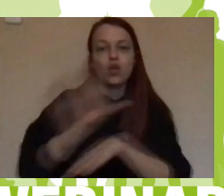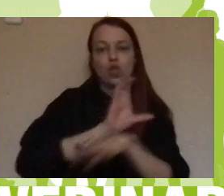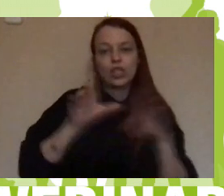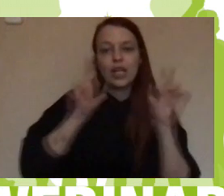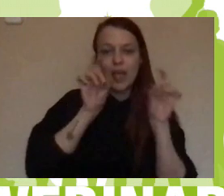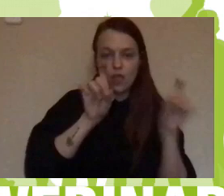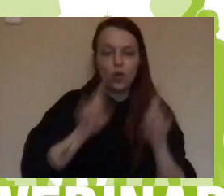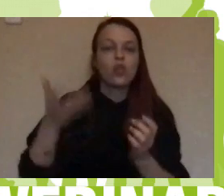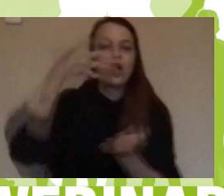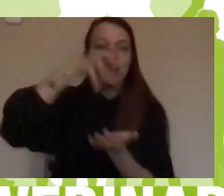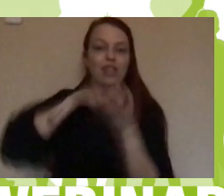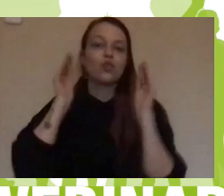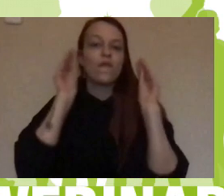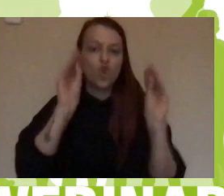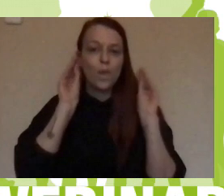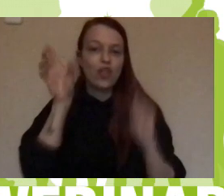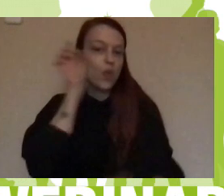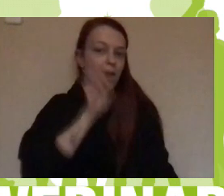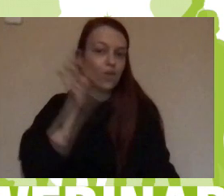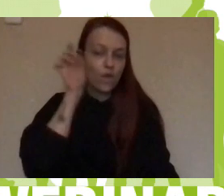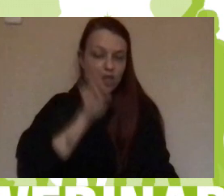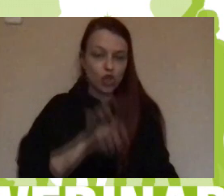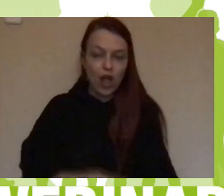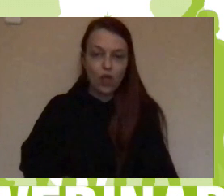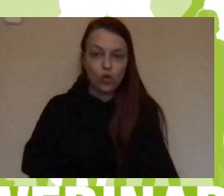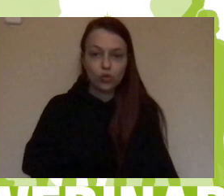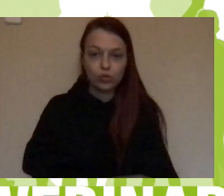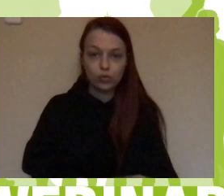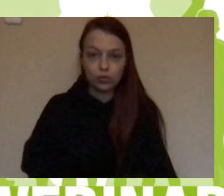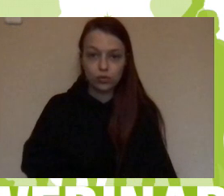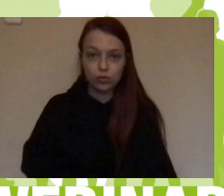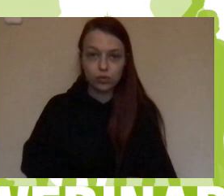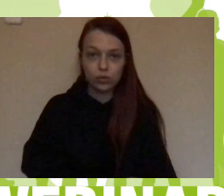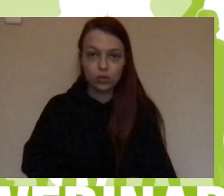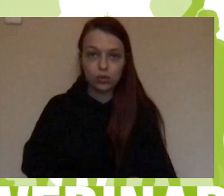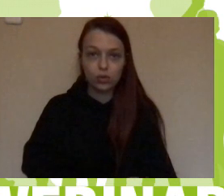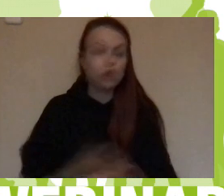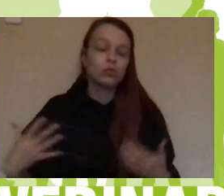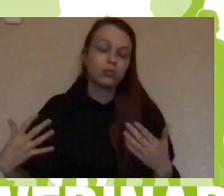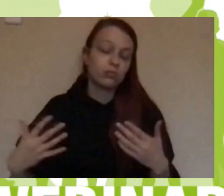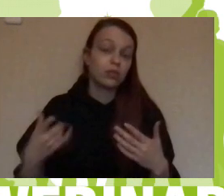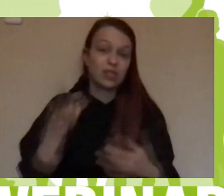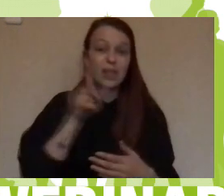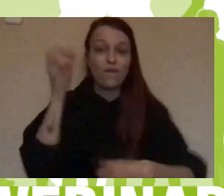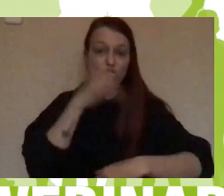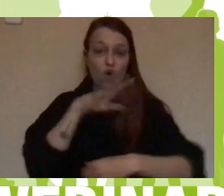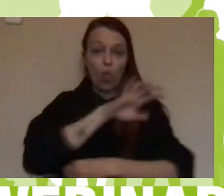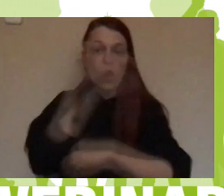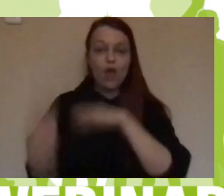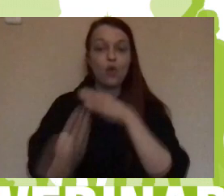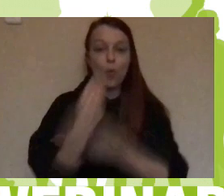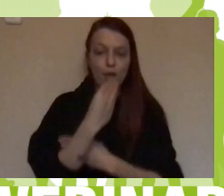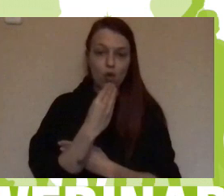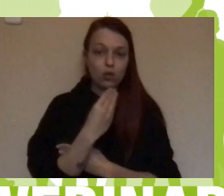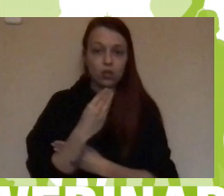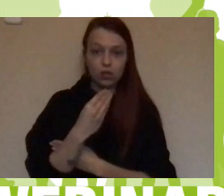el Centro de Formación de Profesorado, toda la ayuda económica de los fondos sociales europeos y de todo lo que nosotros, cada cosa que